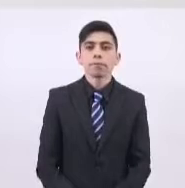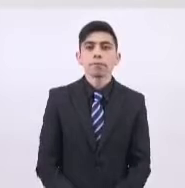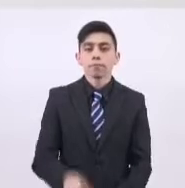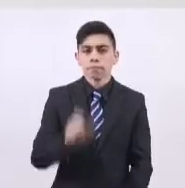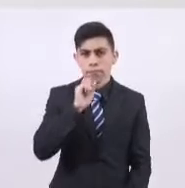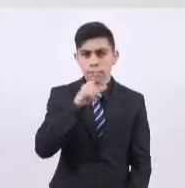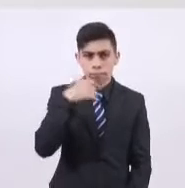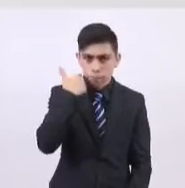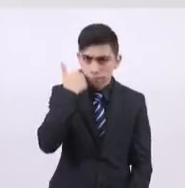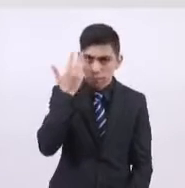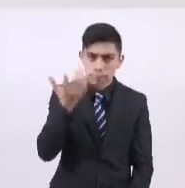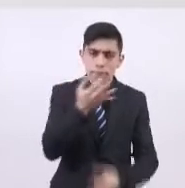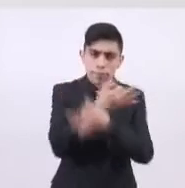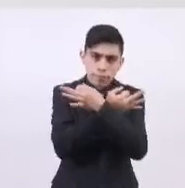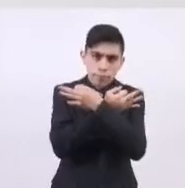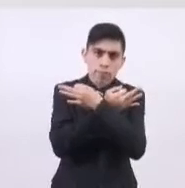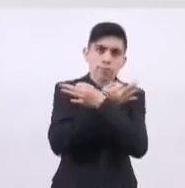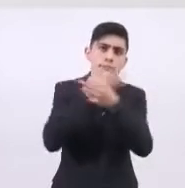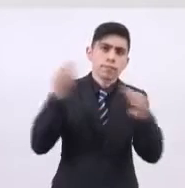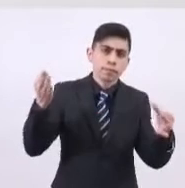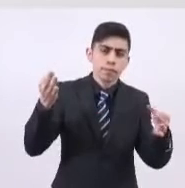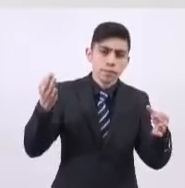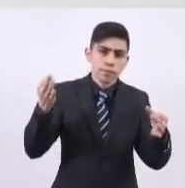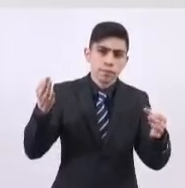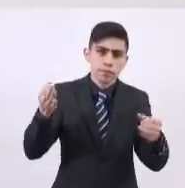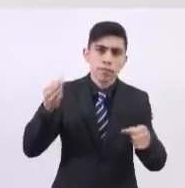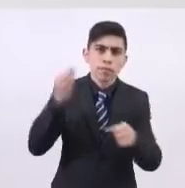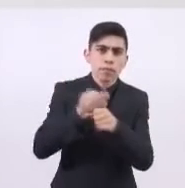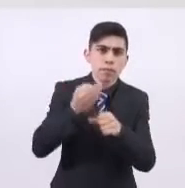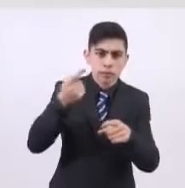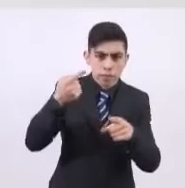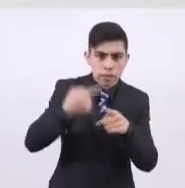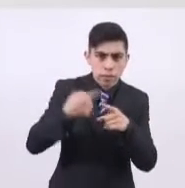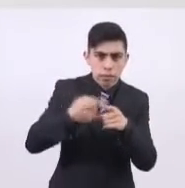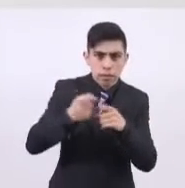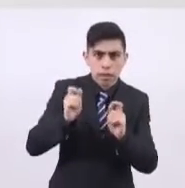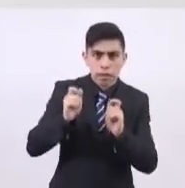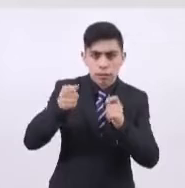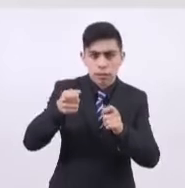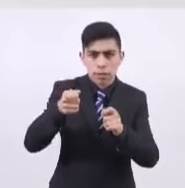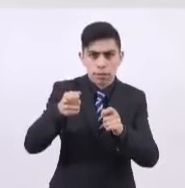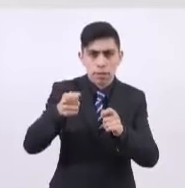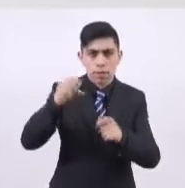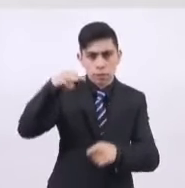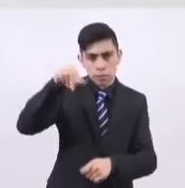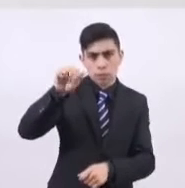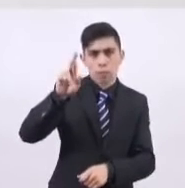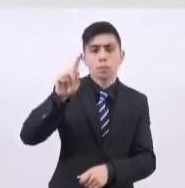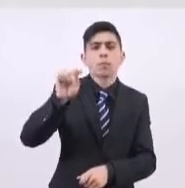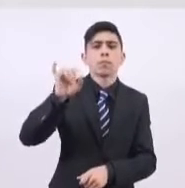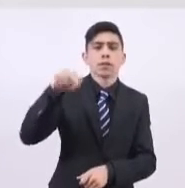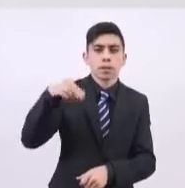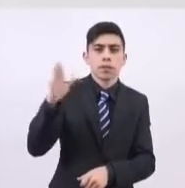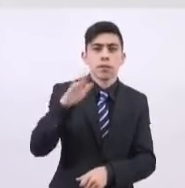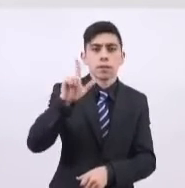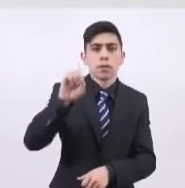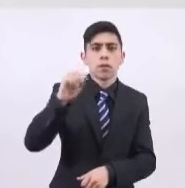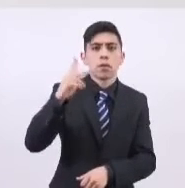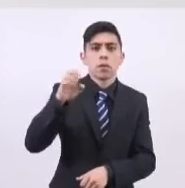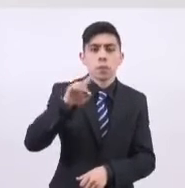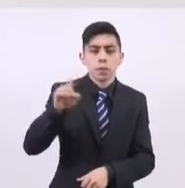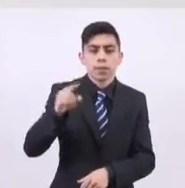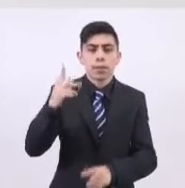informar también que como encargado del despacho hasta ahora se queda Martín López Delgado en el sistema de transportes eléctricos, que es